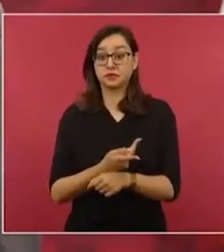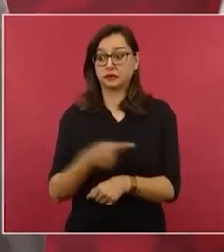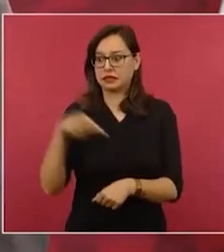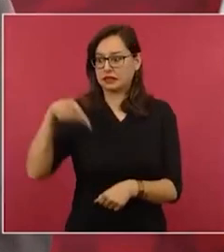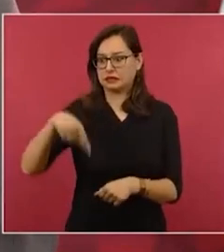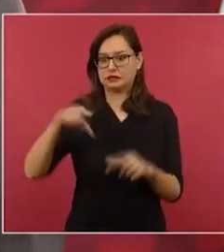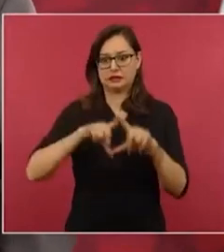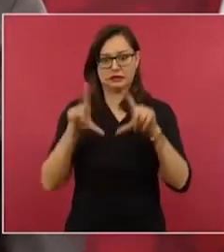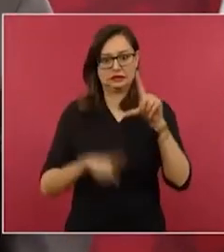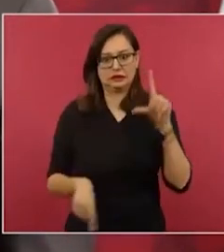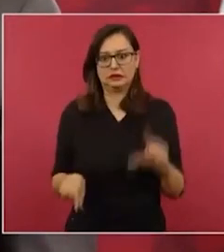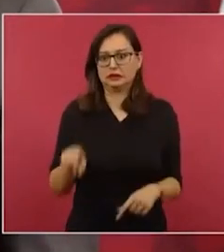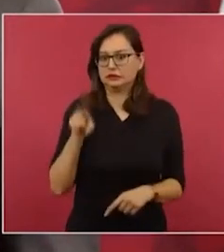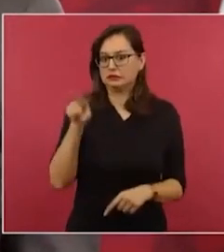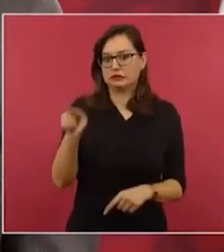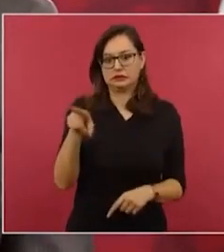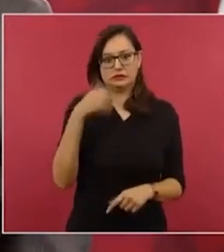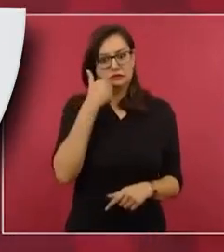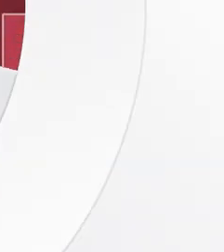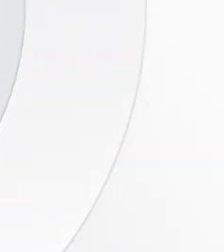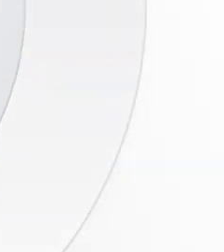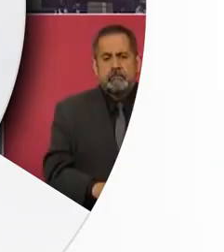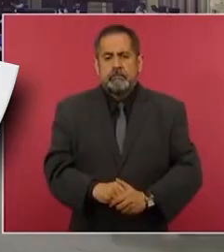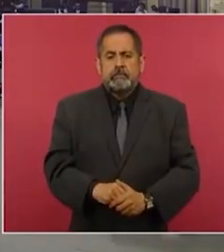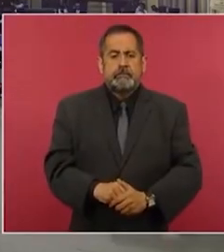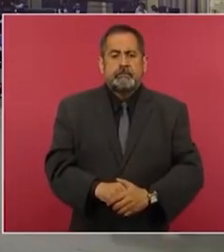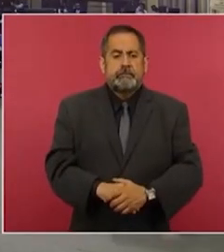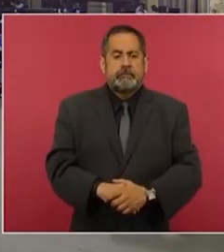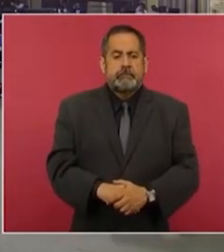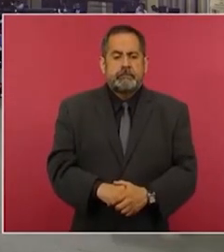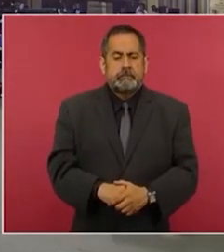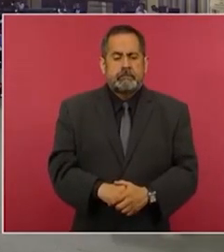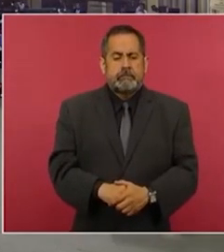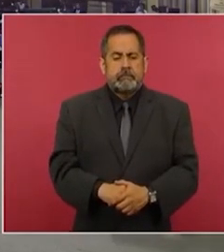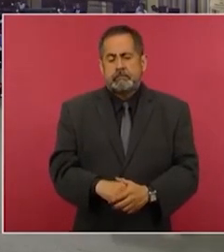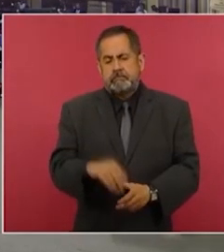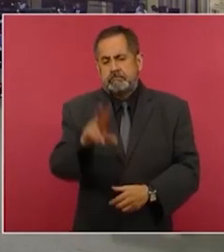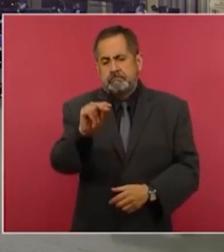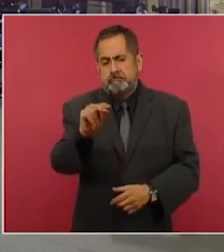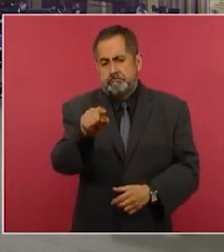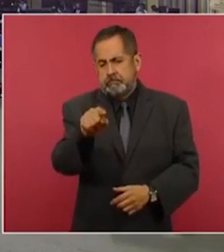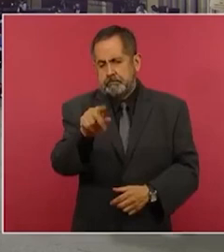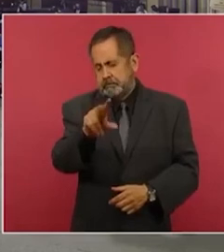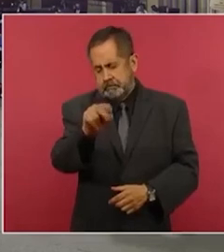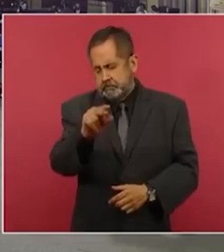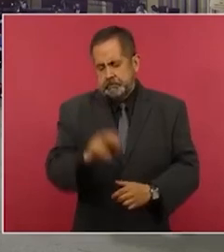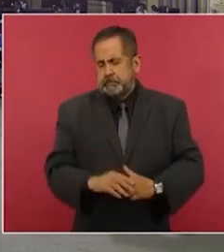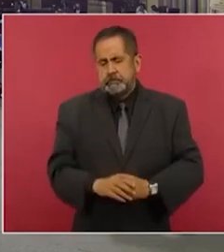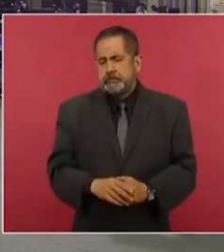eso lo tenemos probar no pero